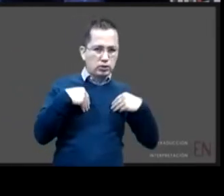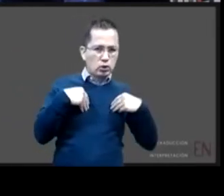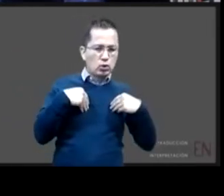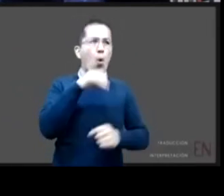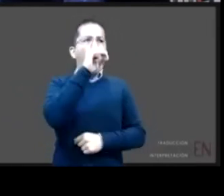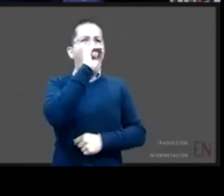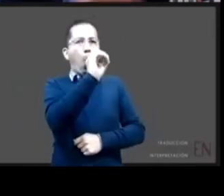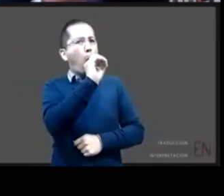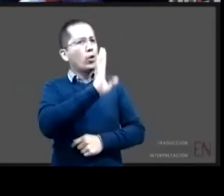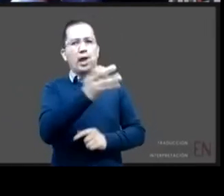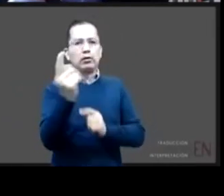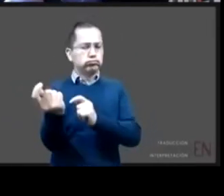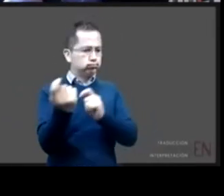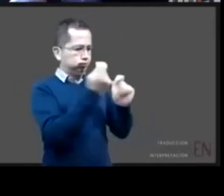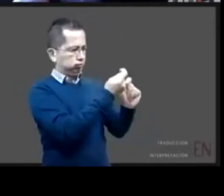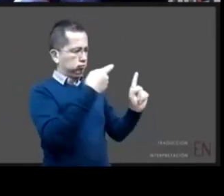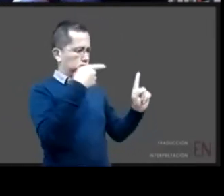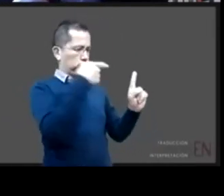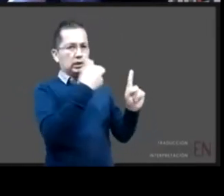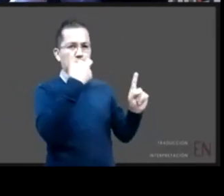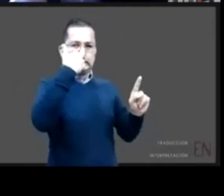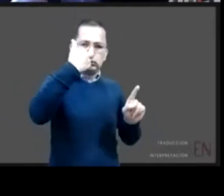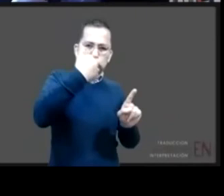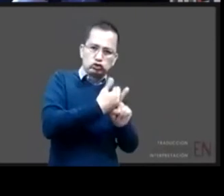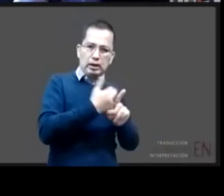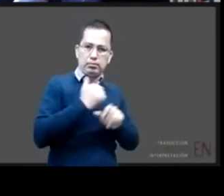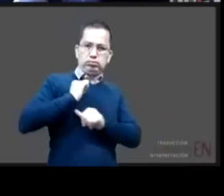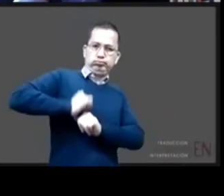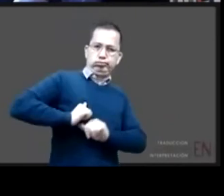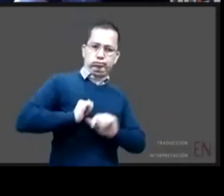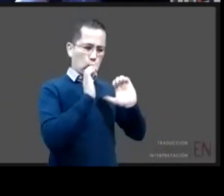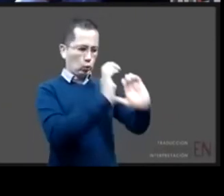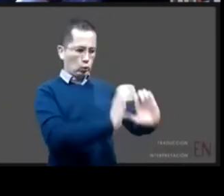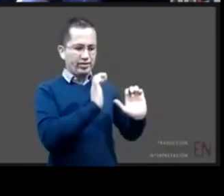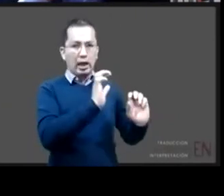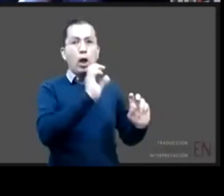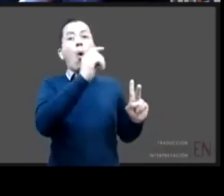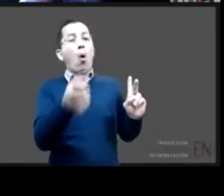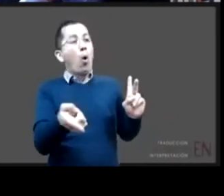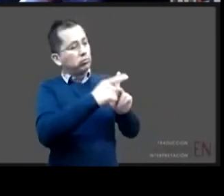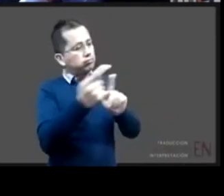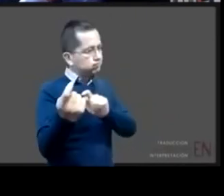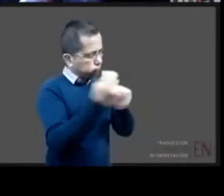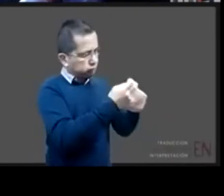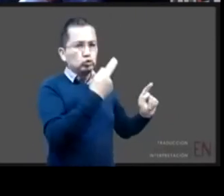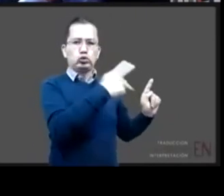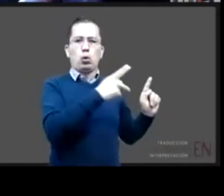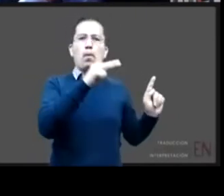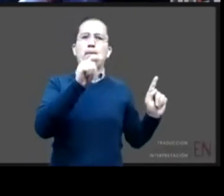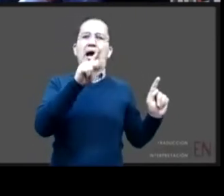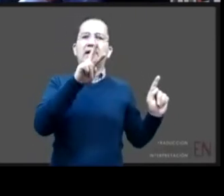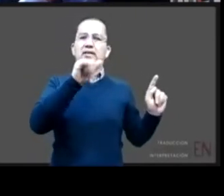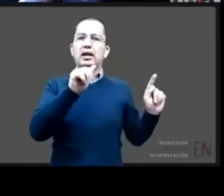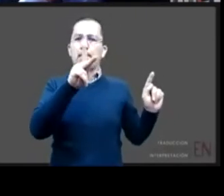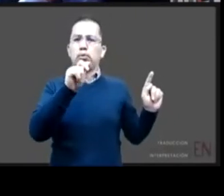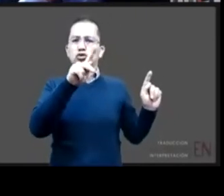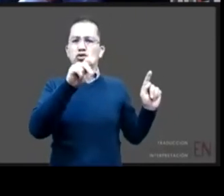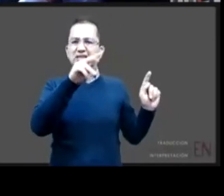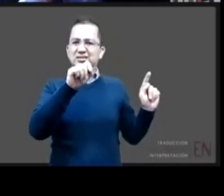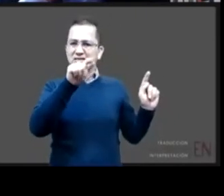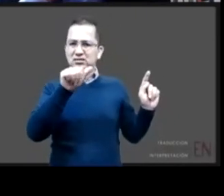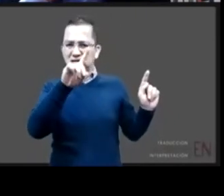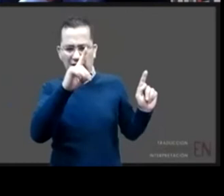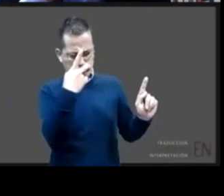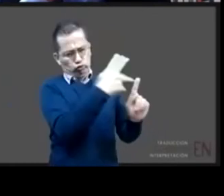definitiva y ejercicio de derechos de patria potestad y bajo este enfoque la ley nos viene a ampliar la perspectiva para